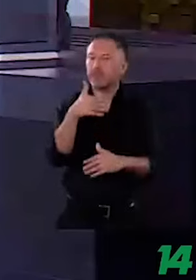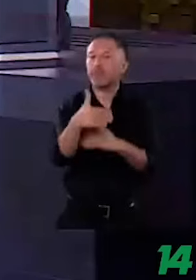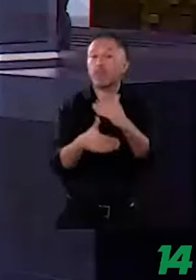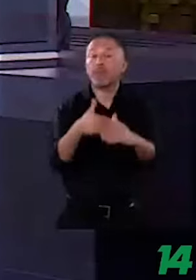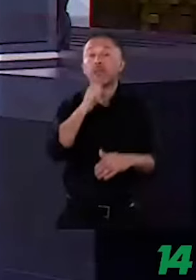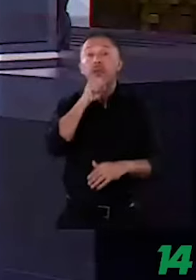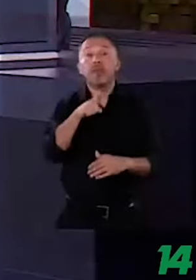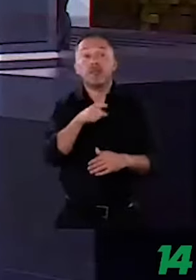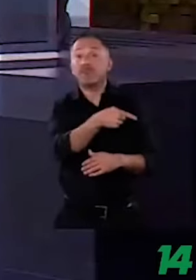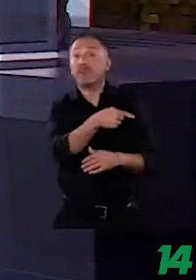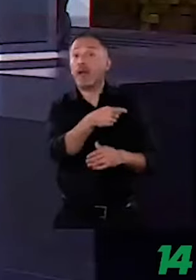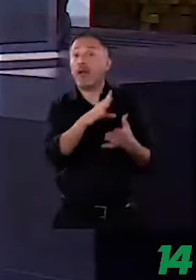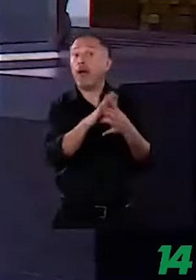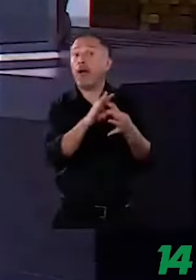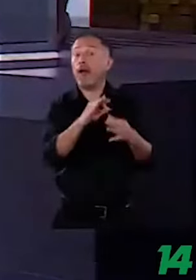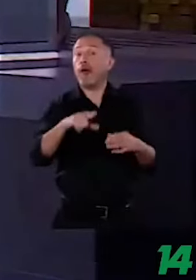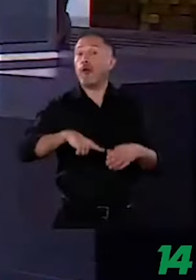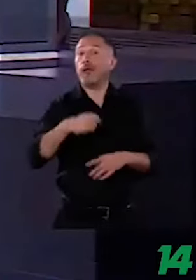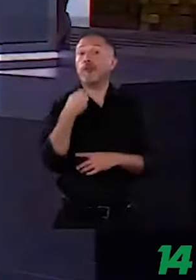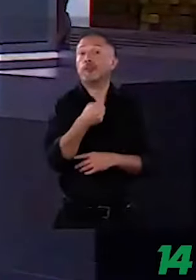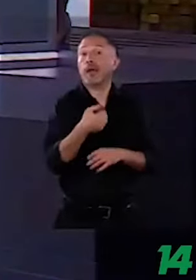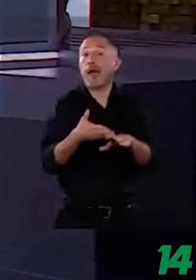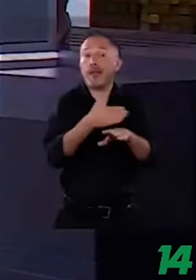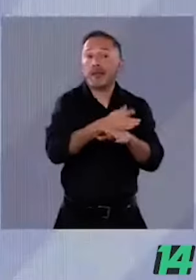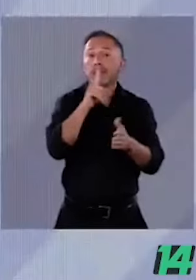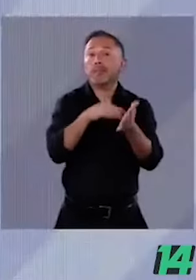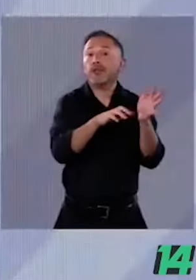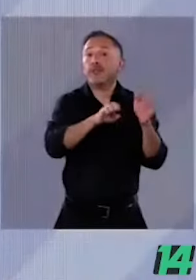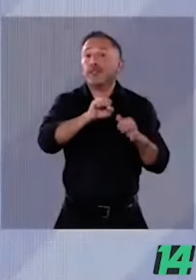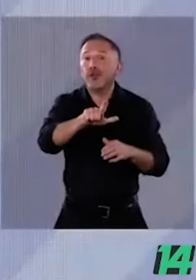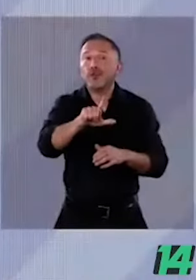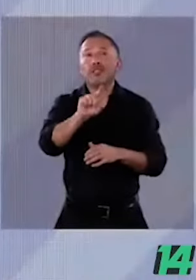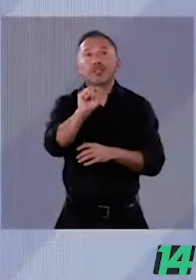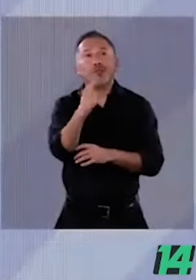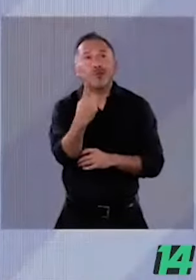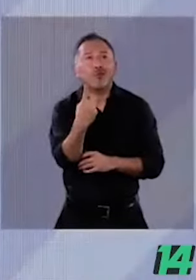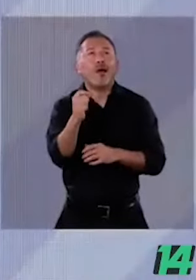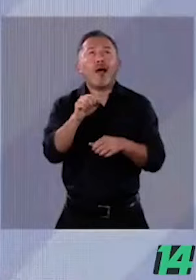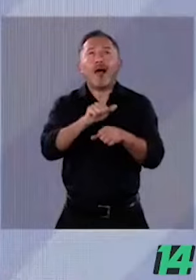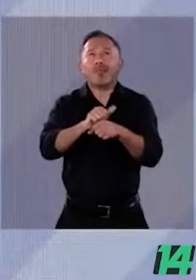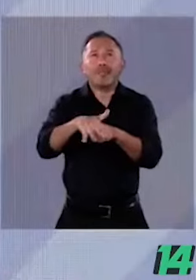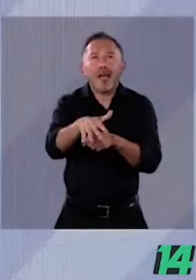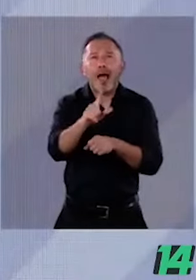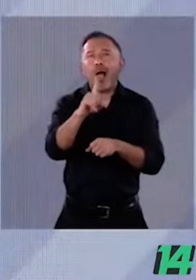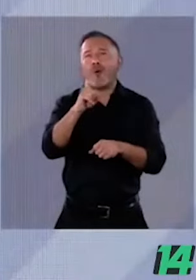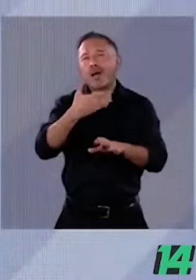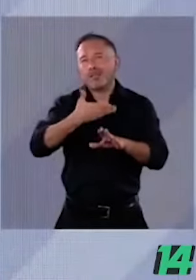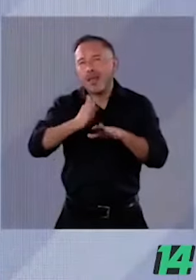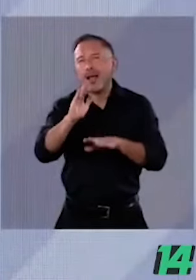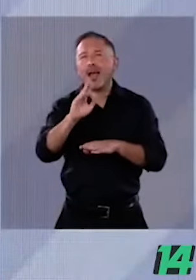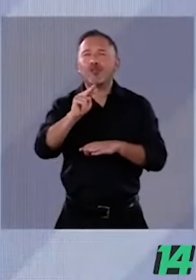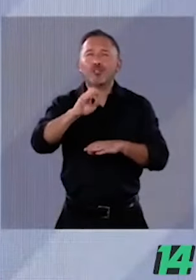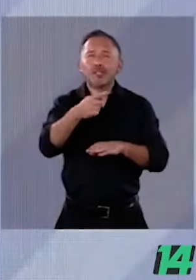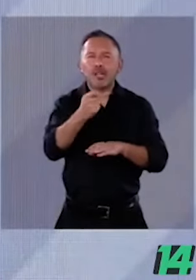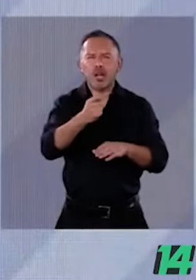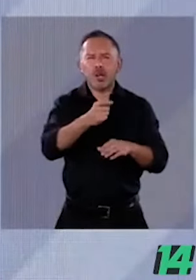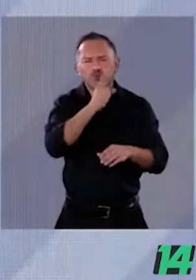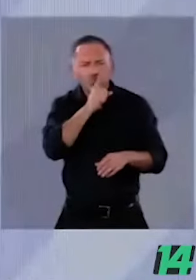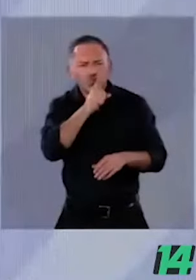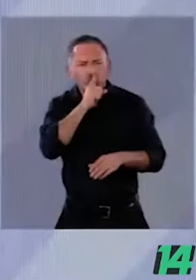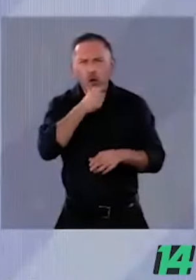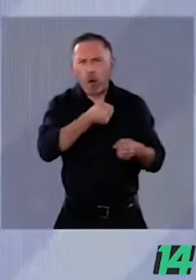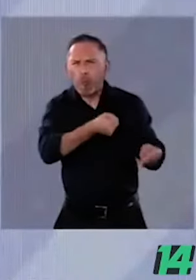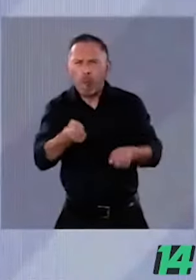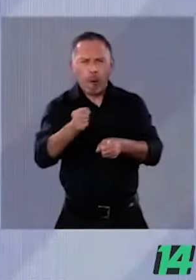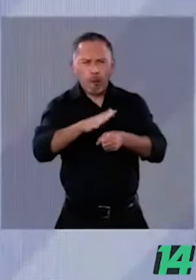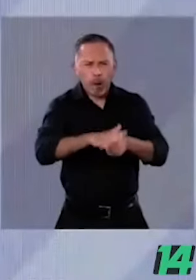represión del 68, del 71, de Atenco, de Aguas Blancas, de Nochistlán. Eso sí es autoritarismo.